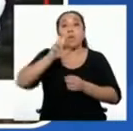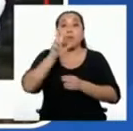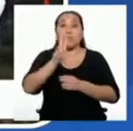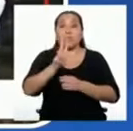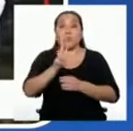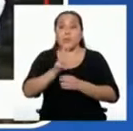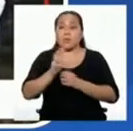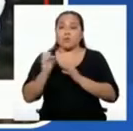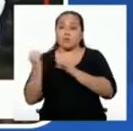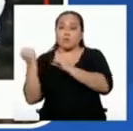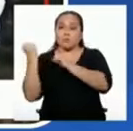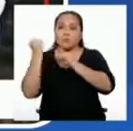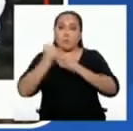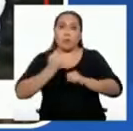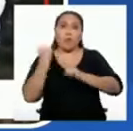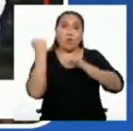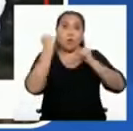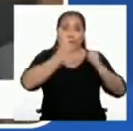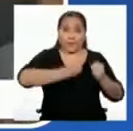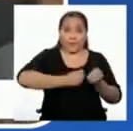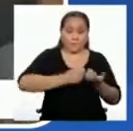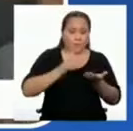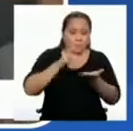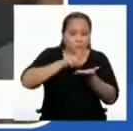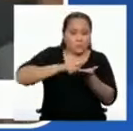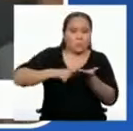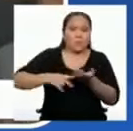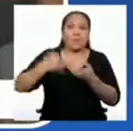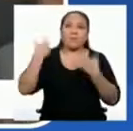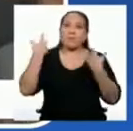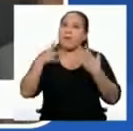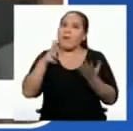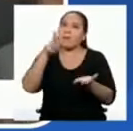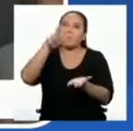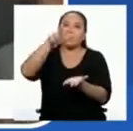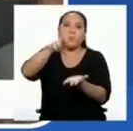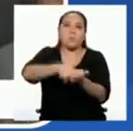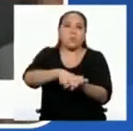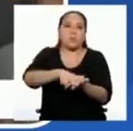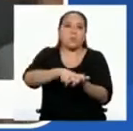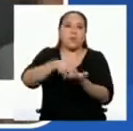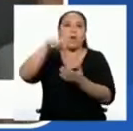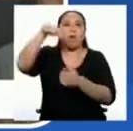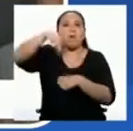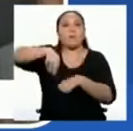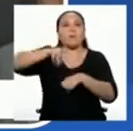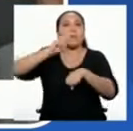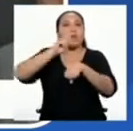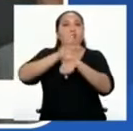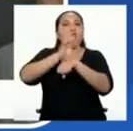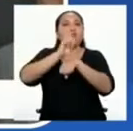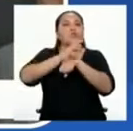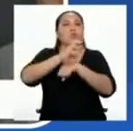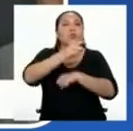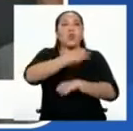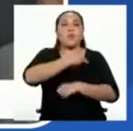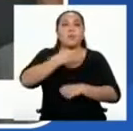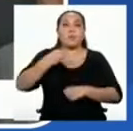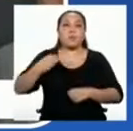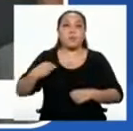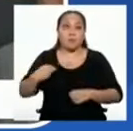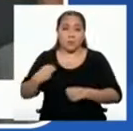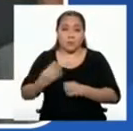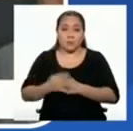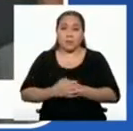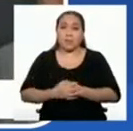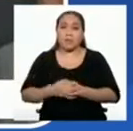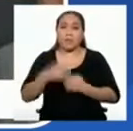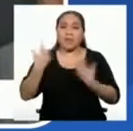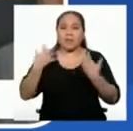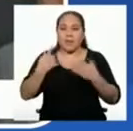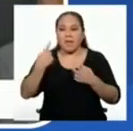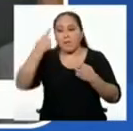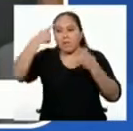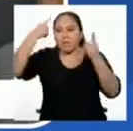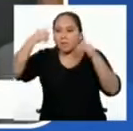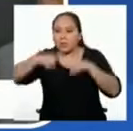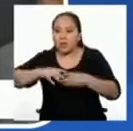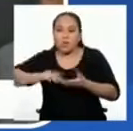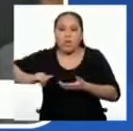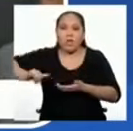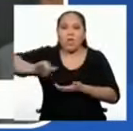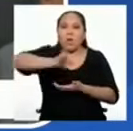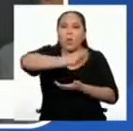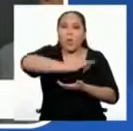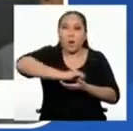hemos aprobado en el consejo de ministros y de manera unánime